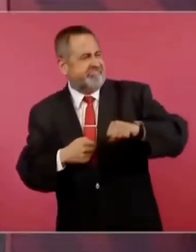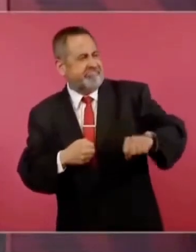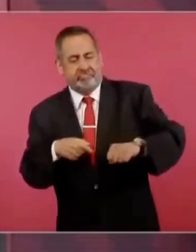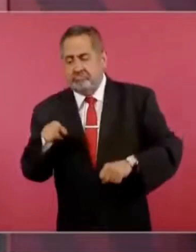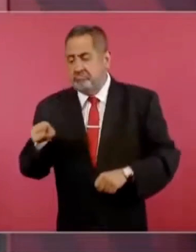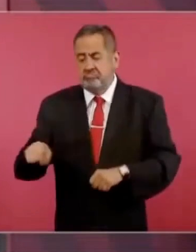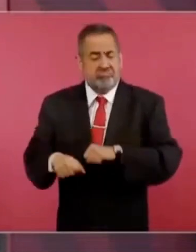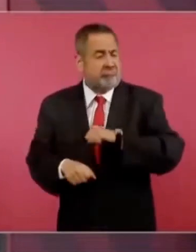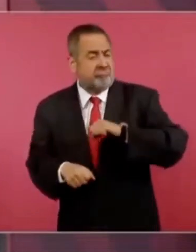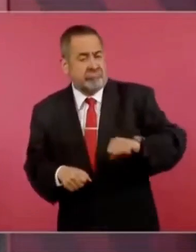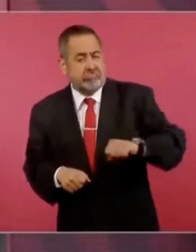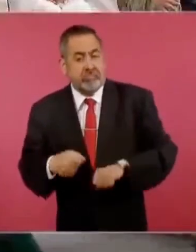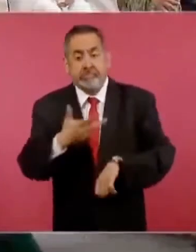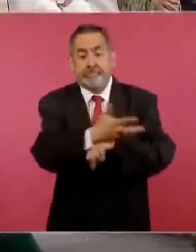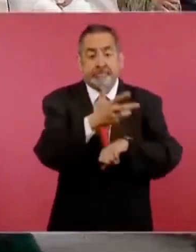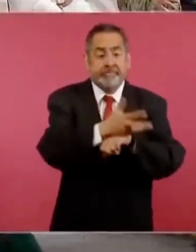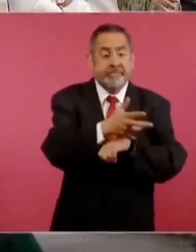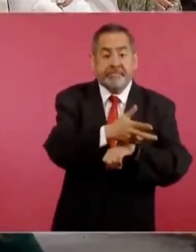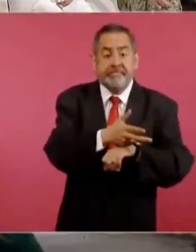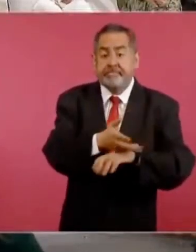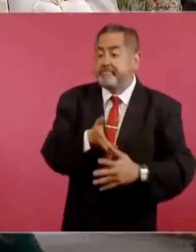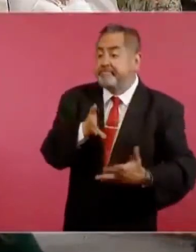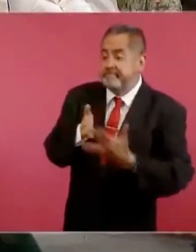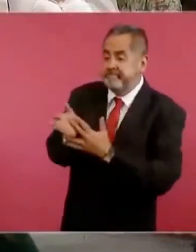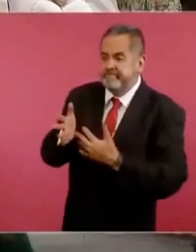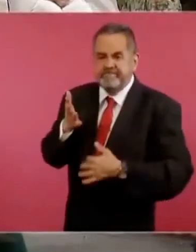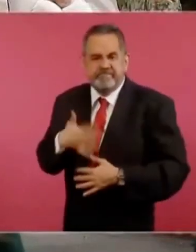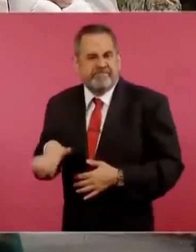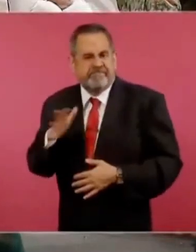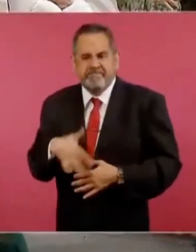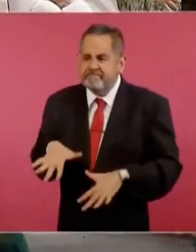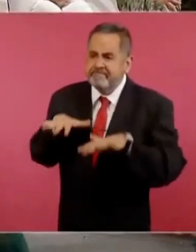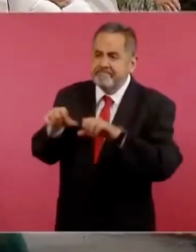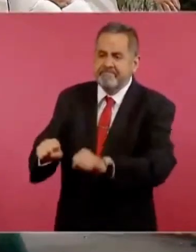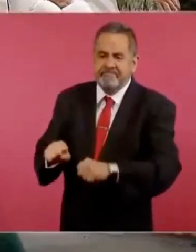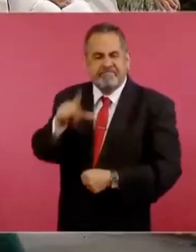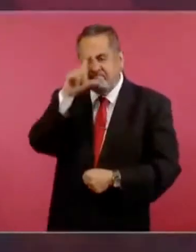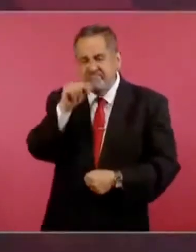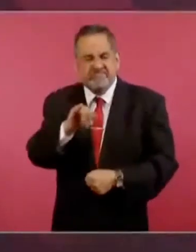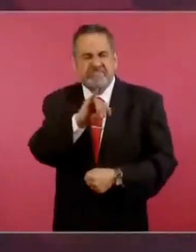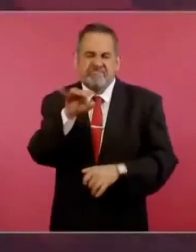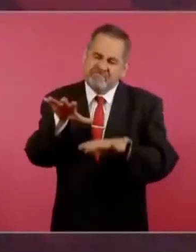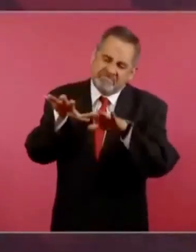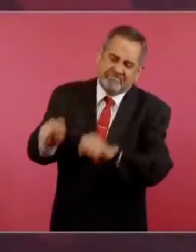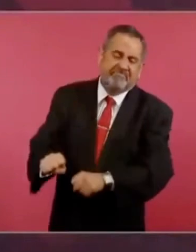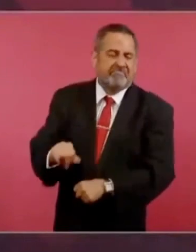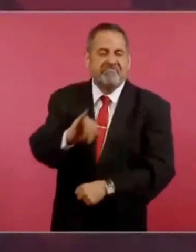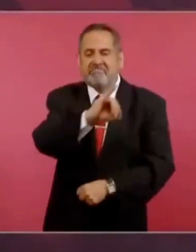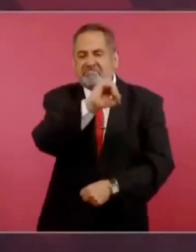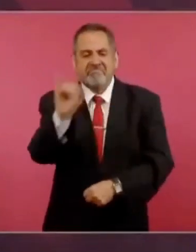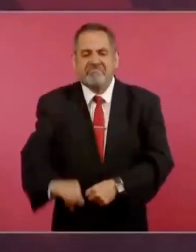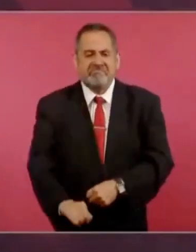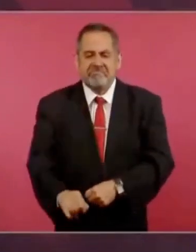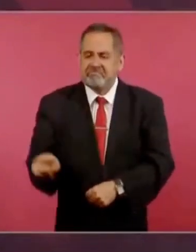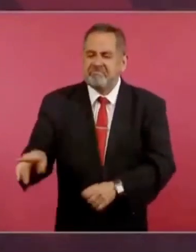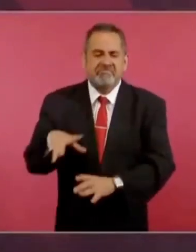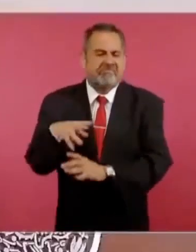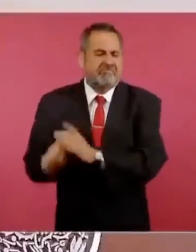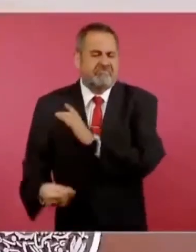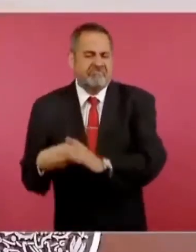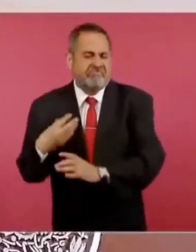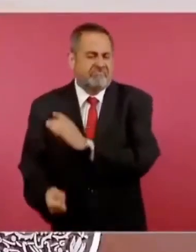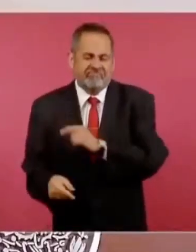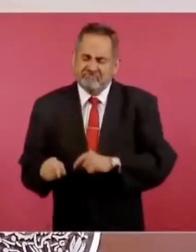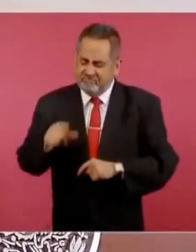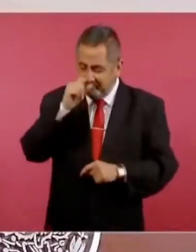Un ejército estadounidense entró a México para cazar a Villa, nunca pudieron agarrarlo. El jefe de la